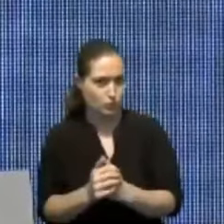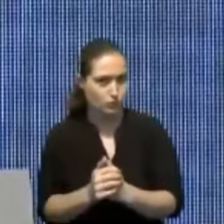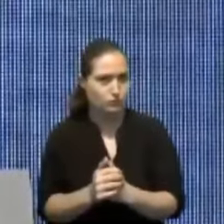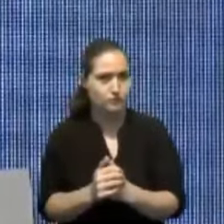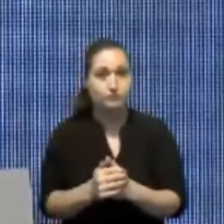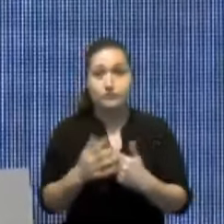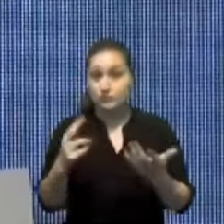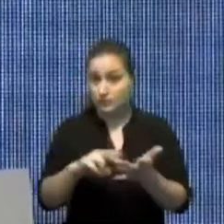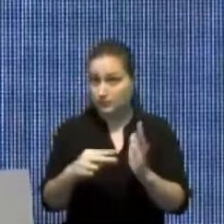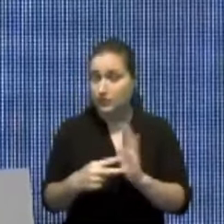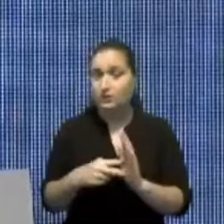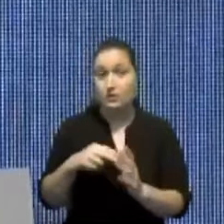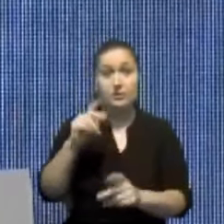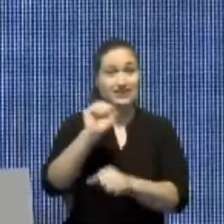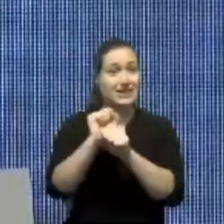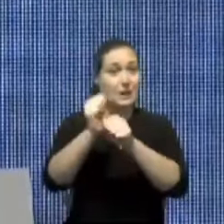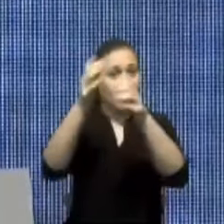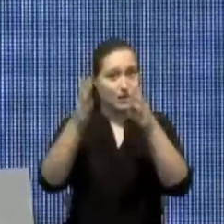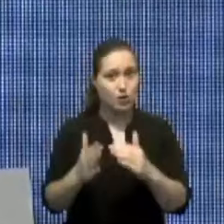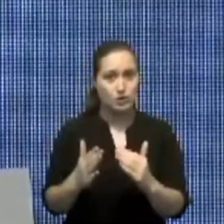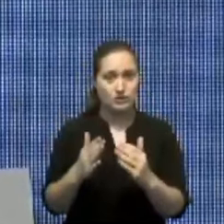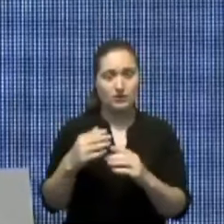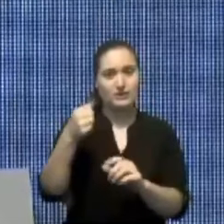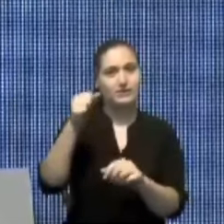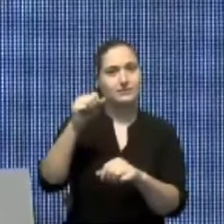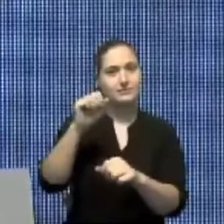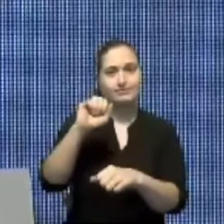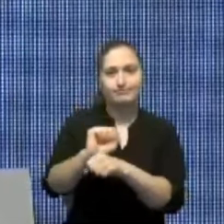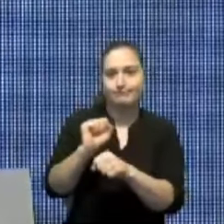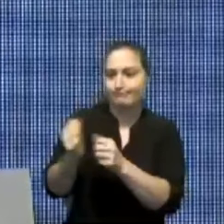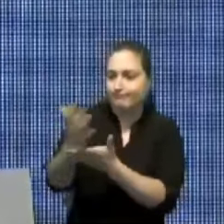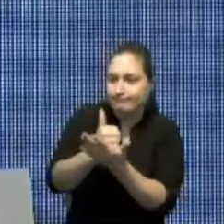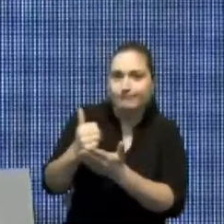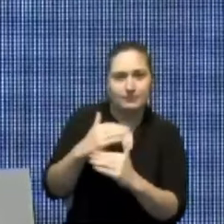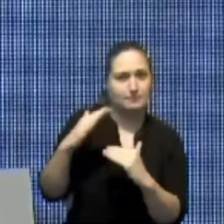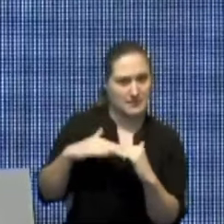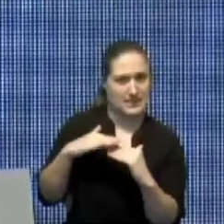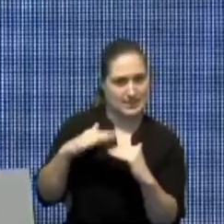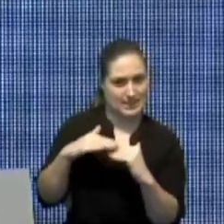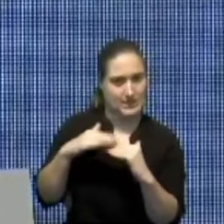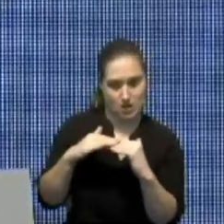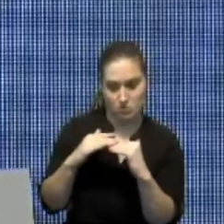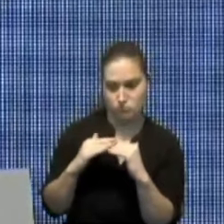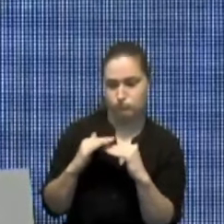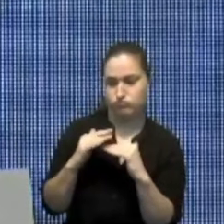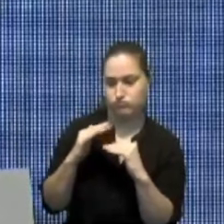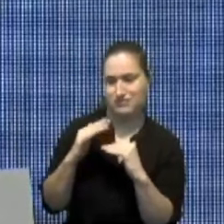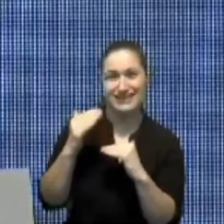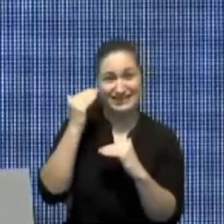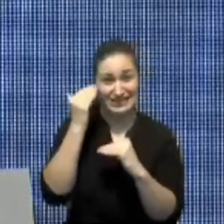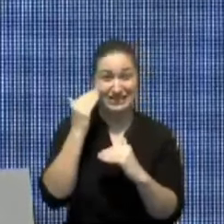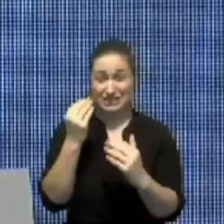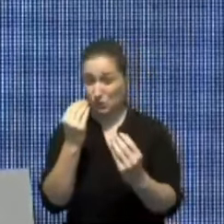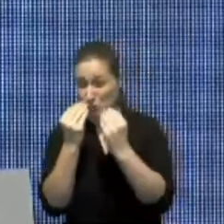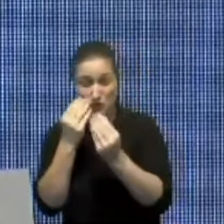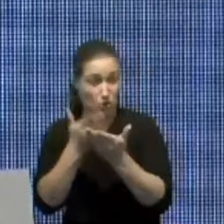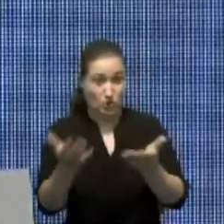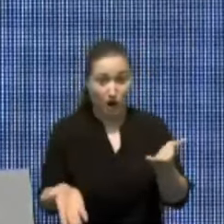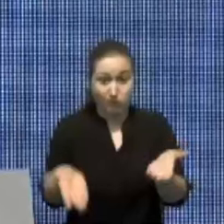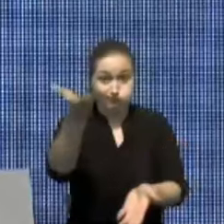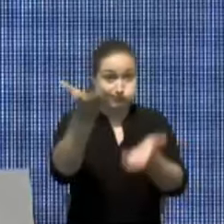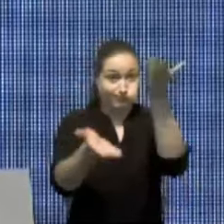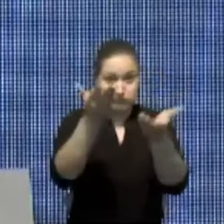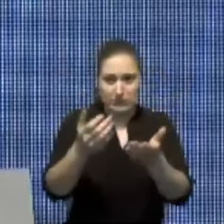real de nuestros trabajadores siga creciendo sustancialmente por encima de la inflación acumulada y al mismo